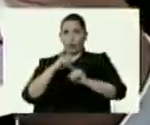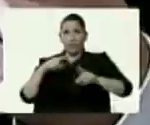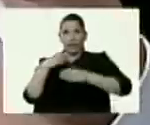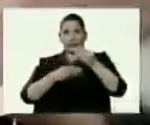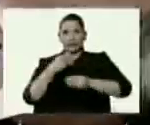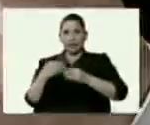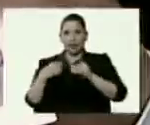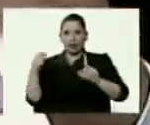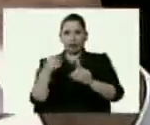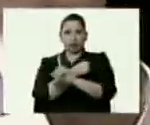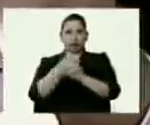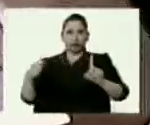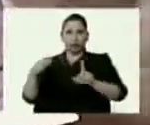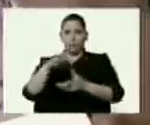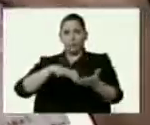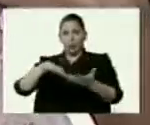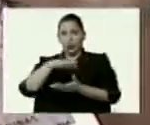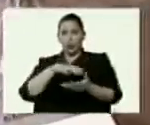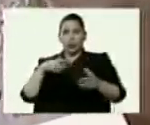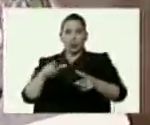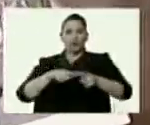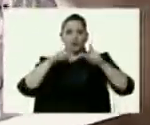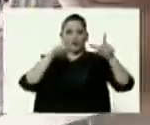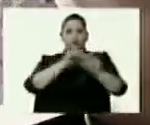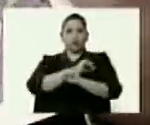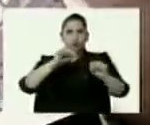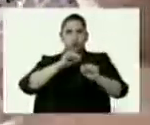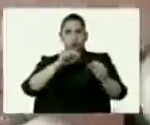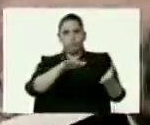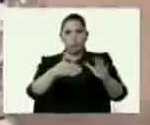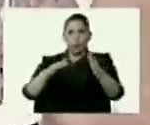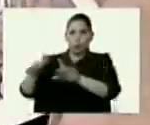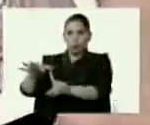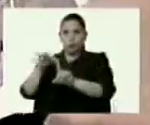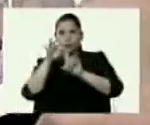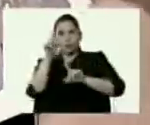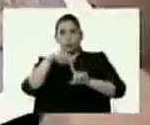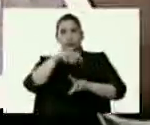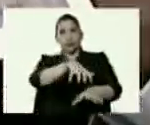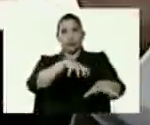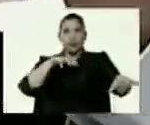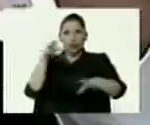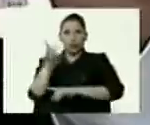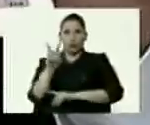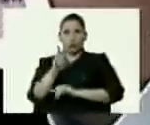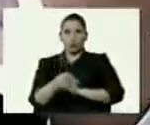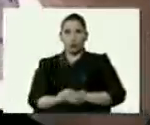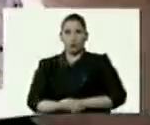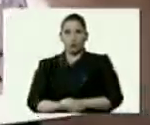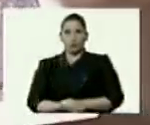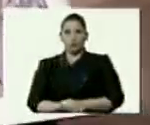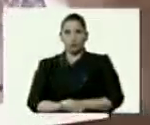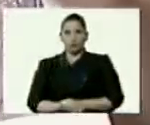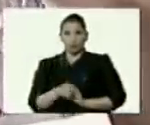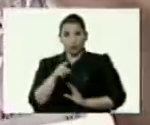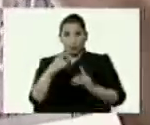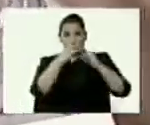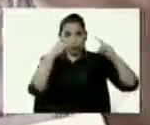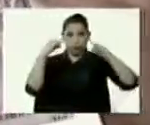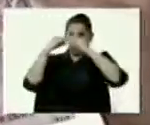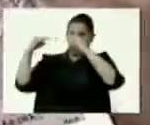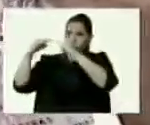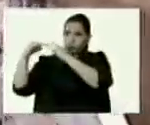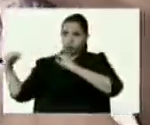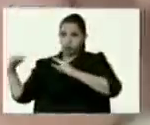acciones de violencia, colocación de explosivos, asesinatos selectivos, asesinatos masivos en Venezuela. Y que esos campamentos de